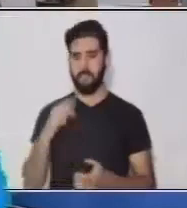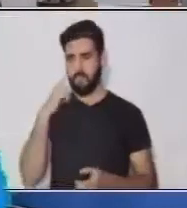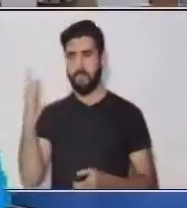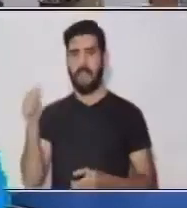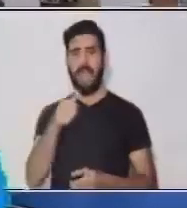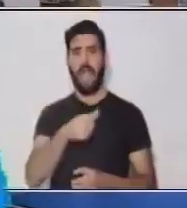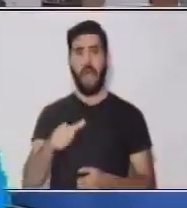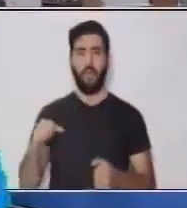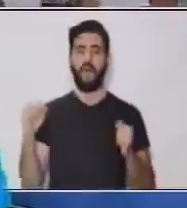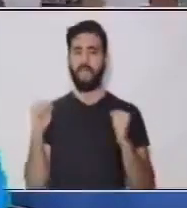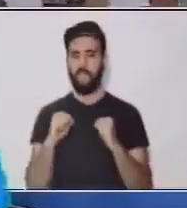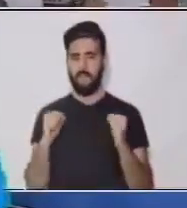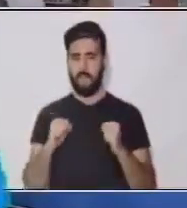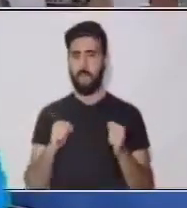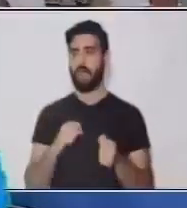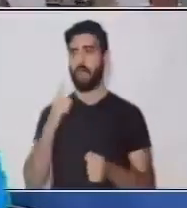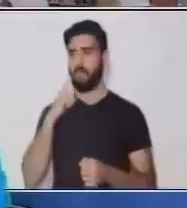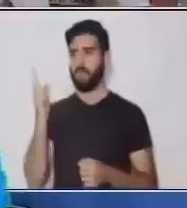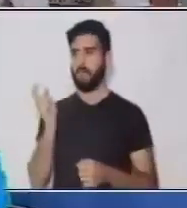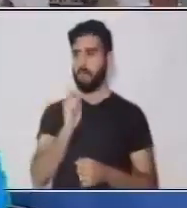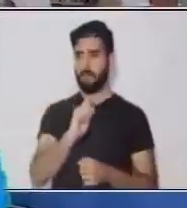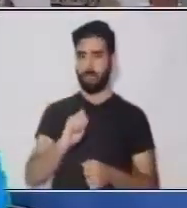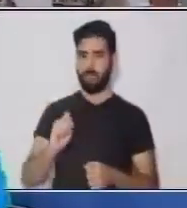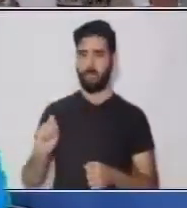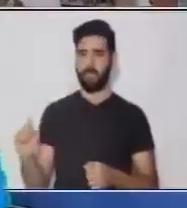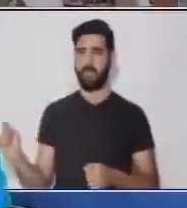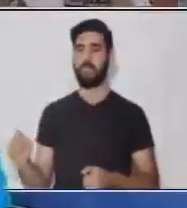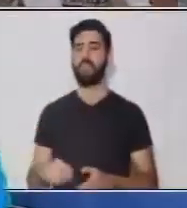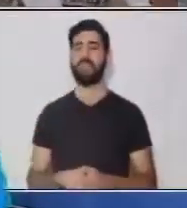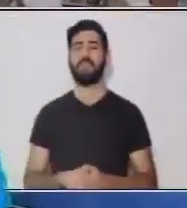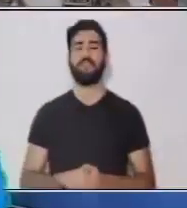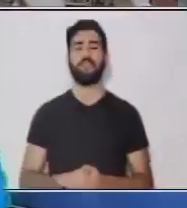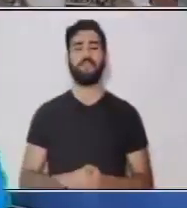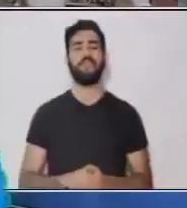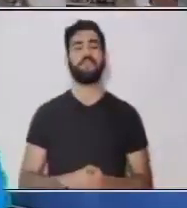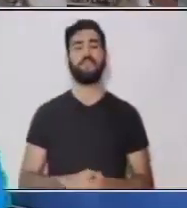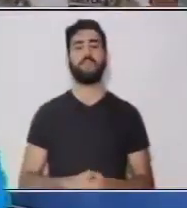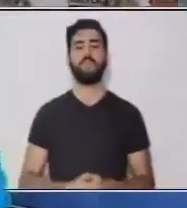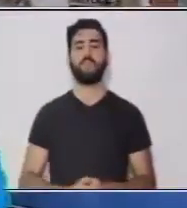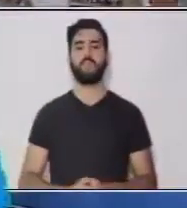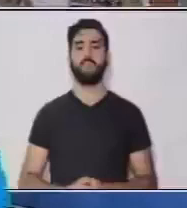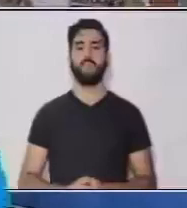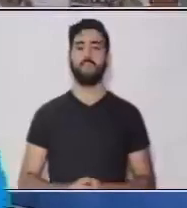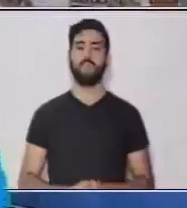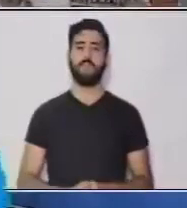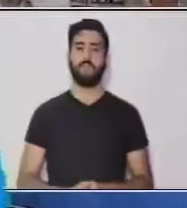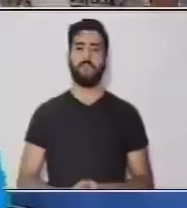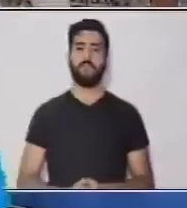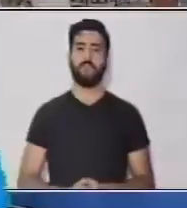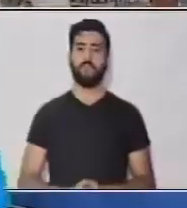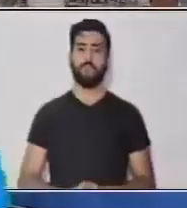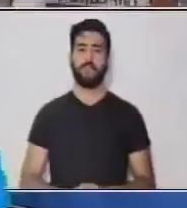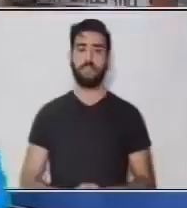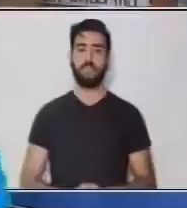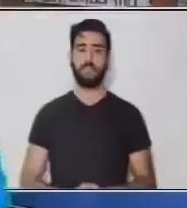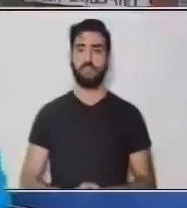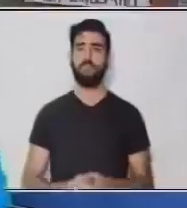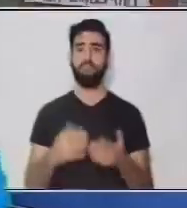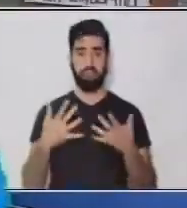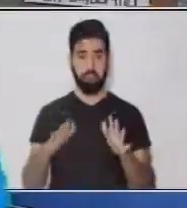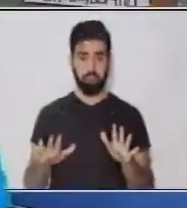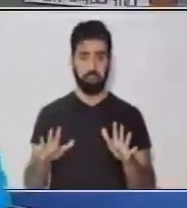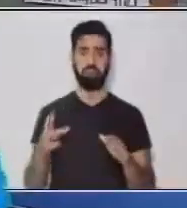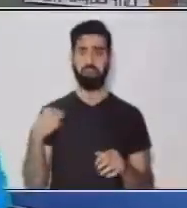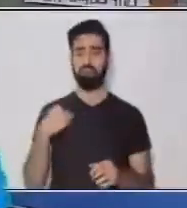Agua fría... Con... Agua fría... Muy bien. Y así... Terminamos